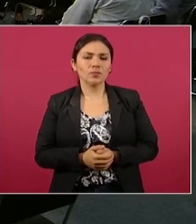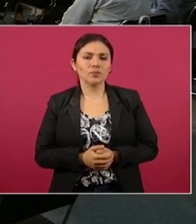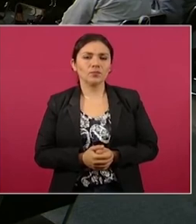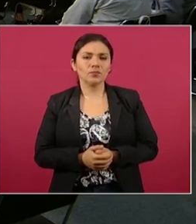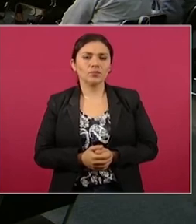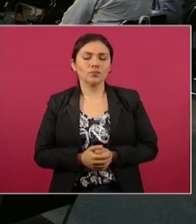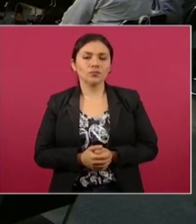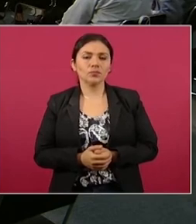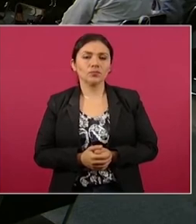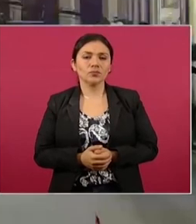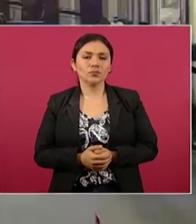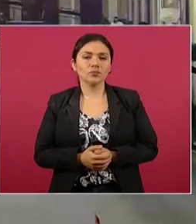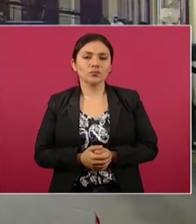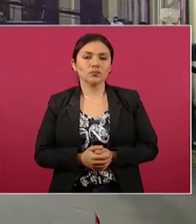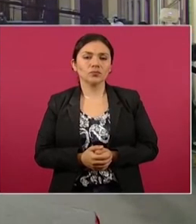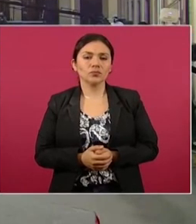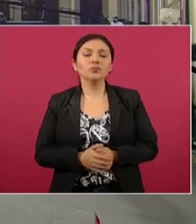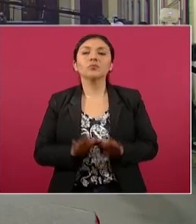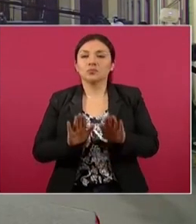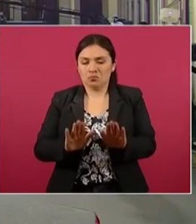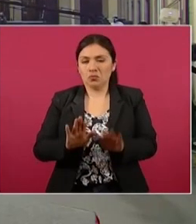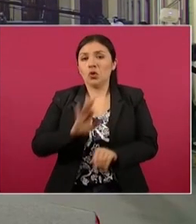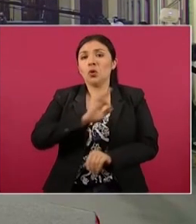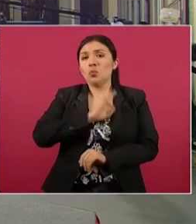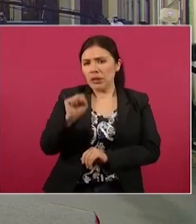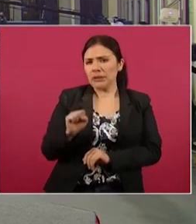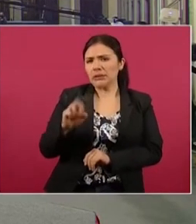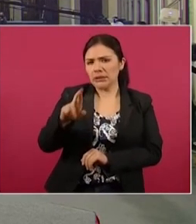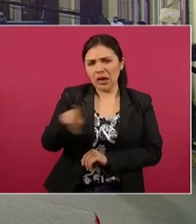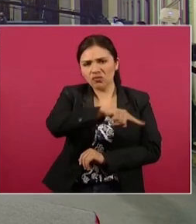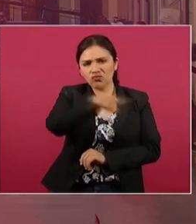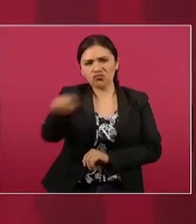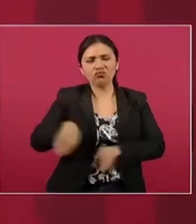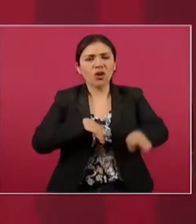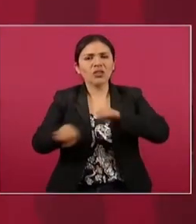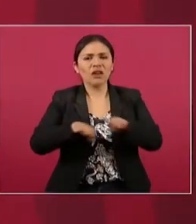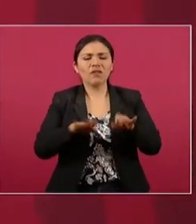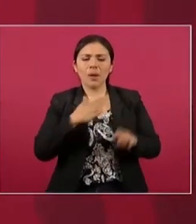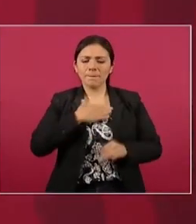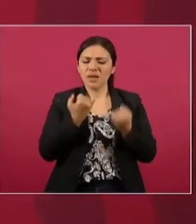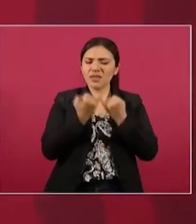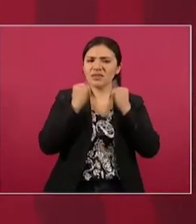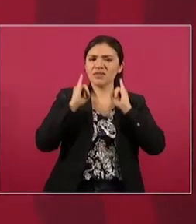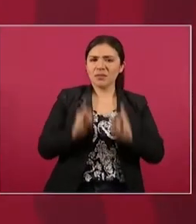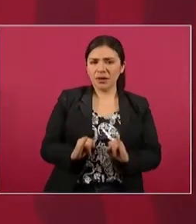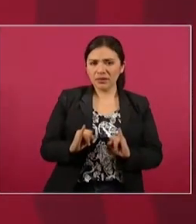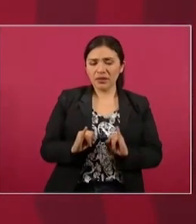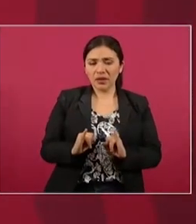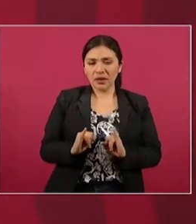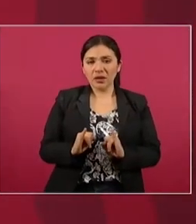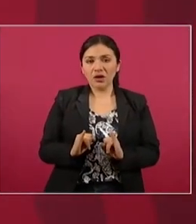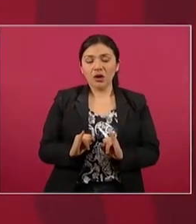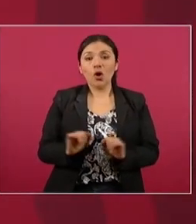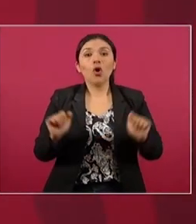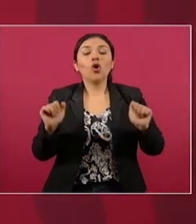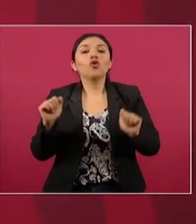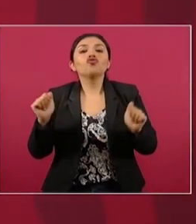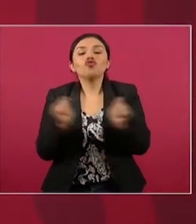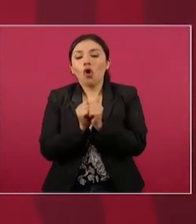Puede ser que sean independientes del pueblo, no del poder.